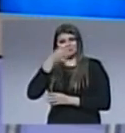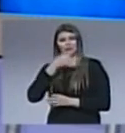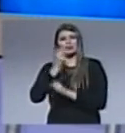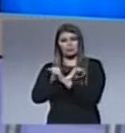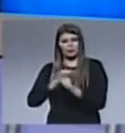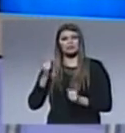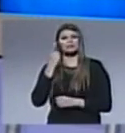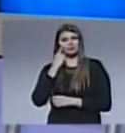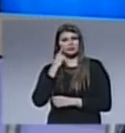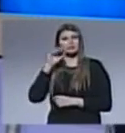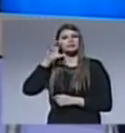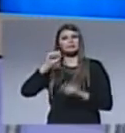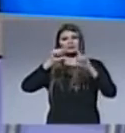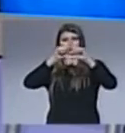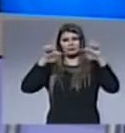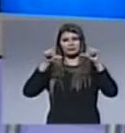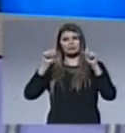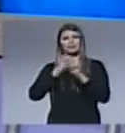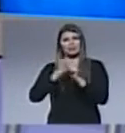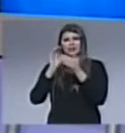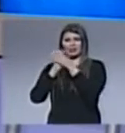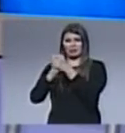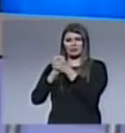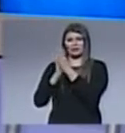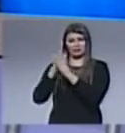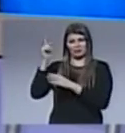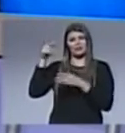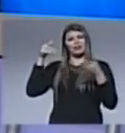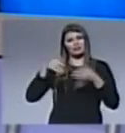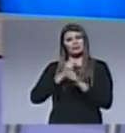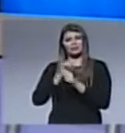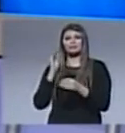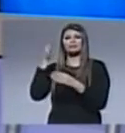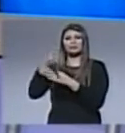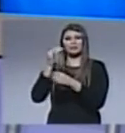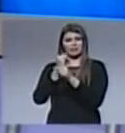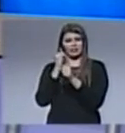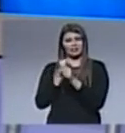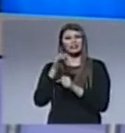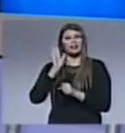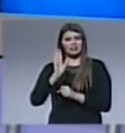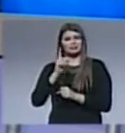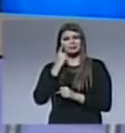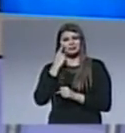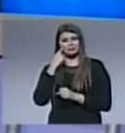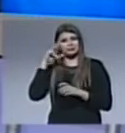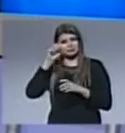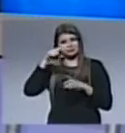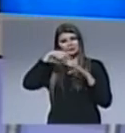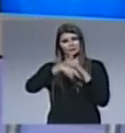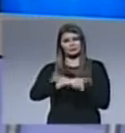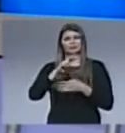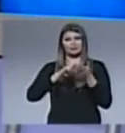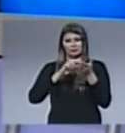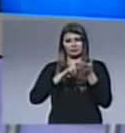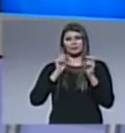conocer más acerca de Dios y poder hacerte amigo de Dios y lo tenés que hacer acercándote a una iglesia porque ahí vas a recibir más acerca de la